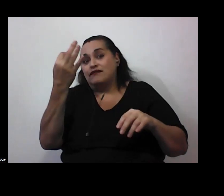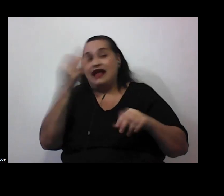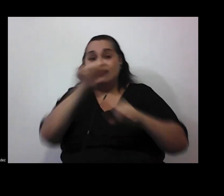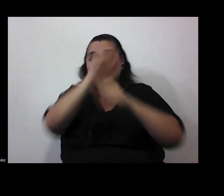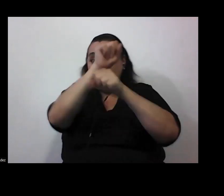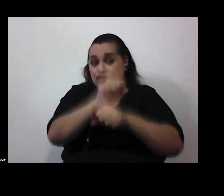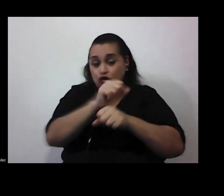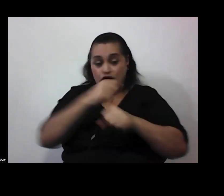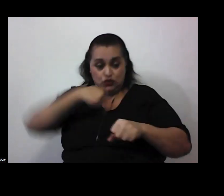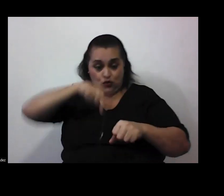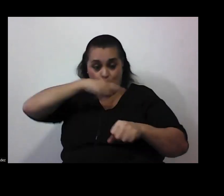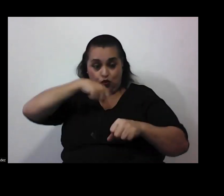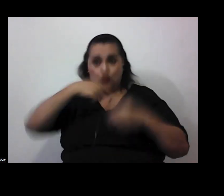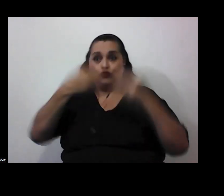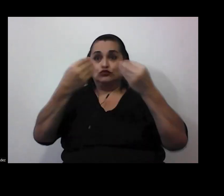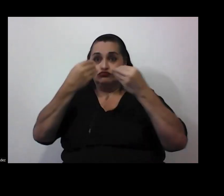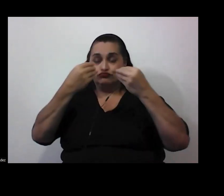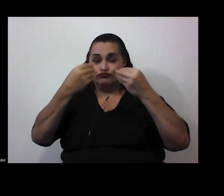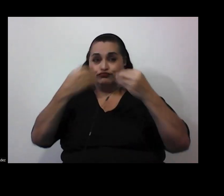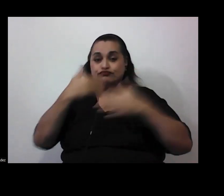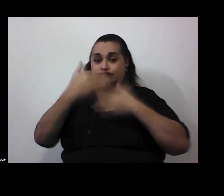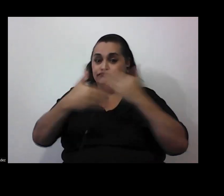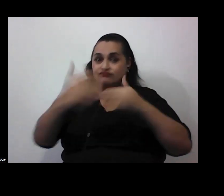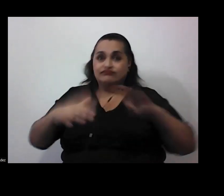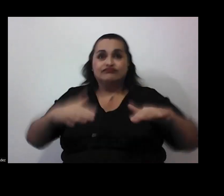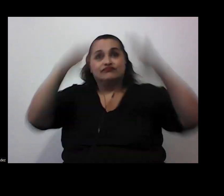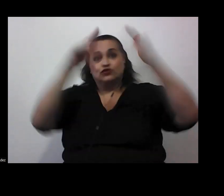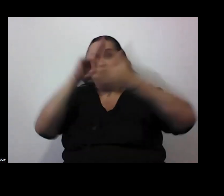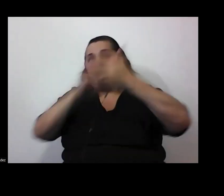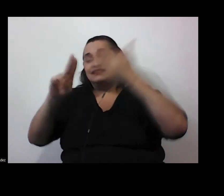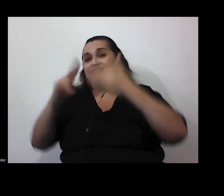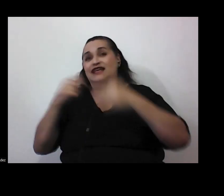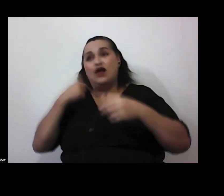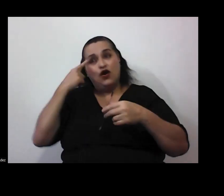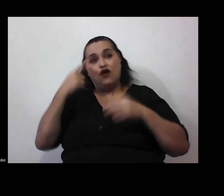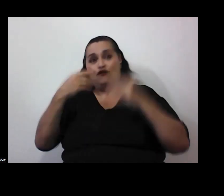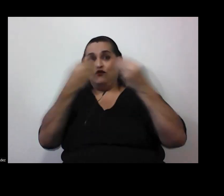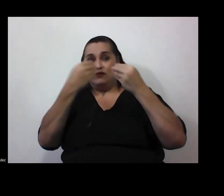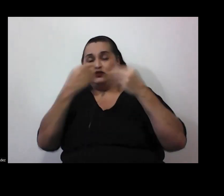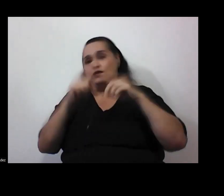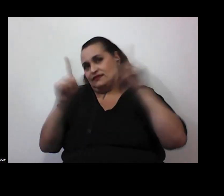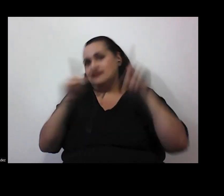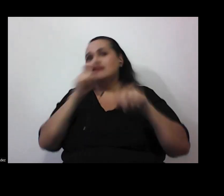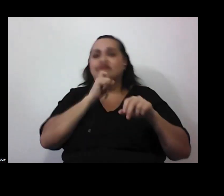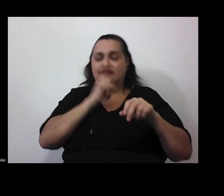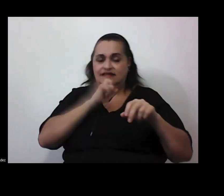uno o trascender las tradiciones de pensamiento en las cuales uno se ha formado es muy difícil ¿sí?